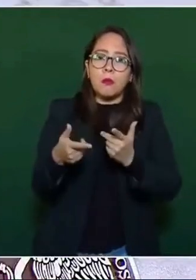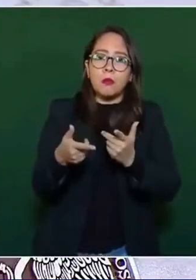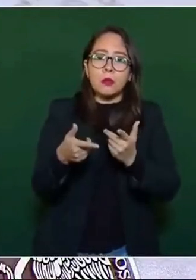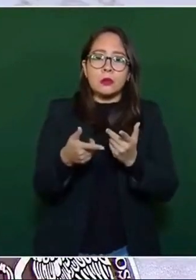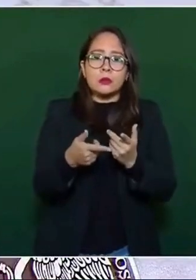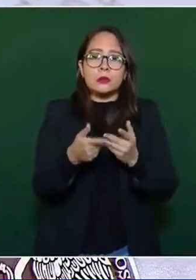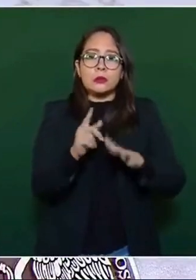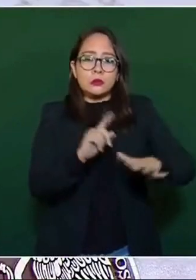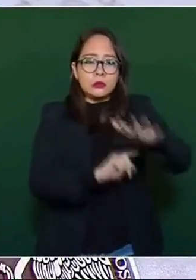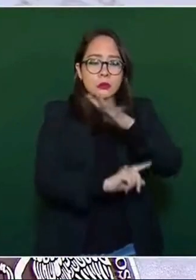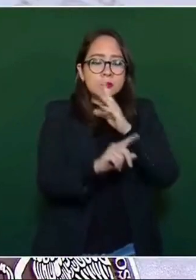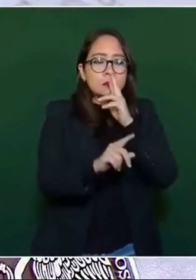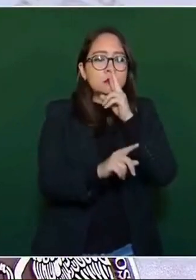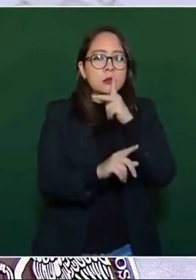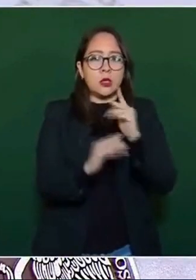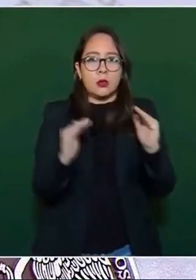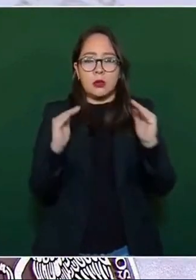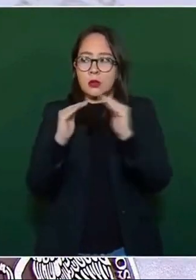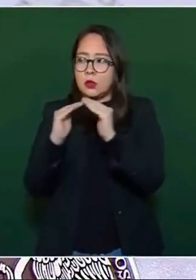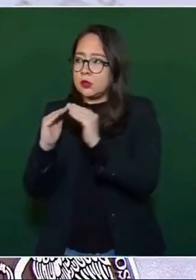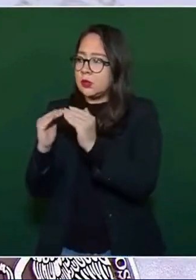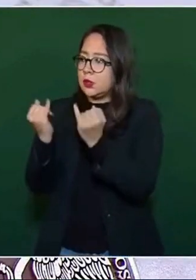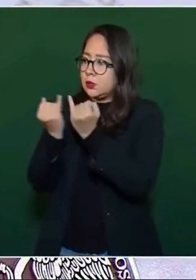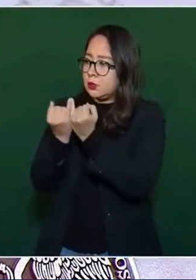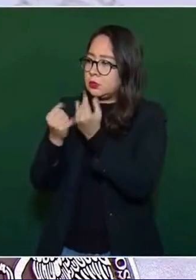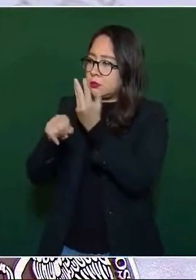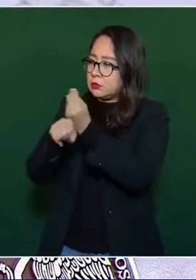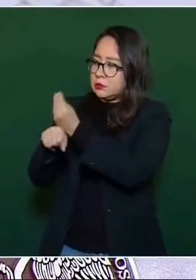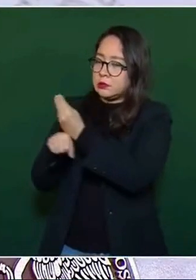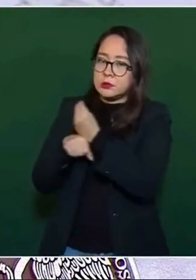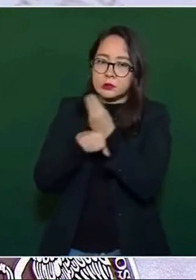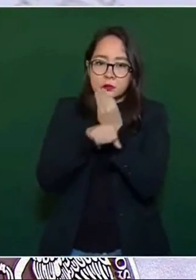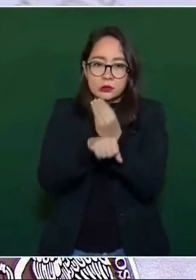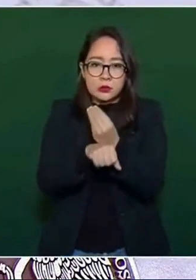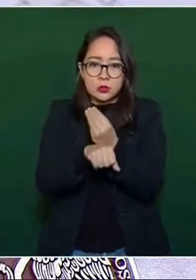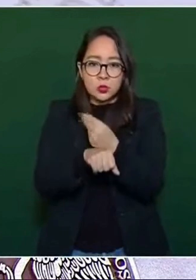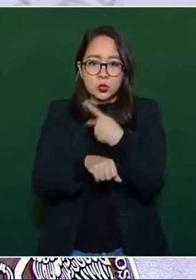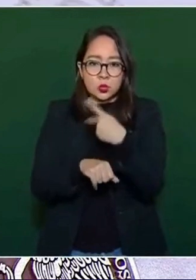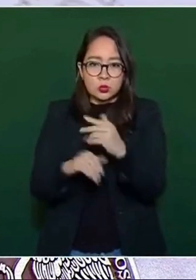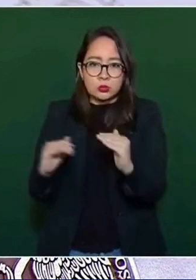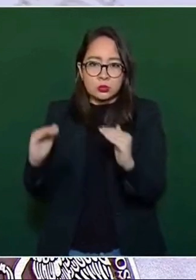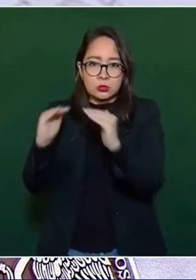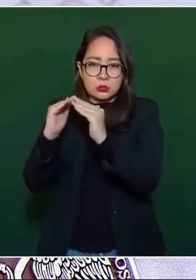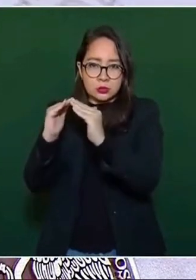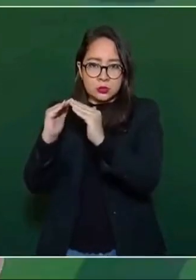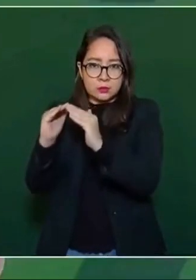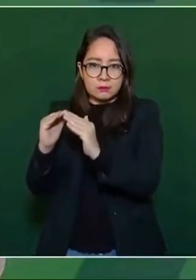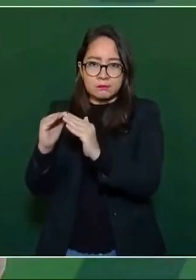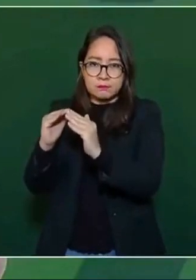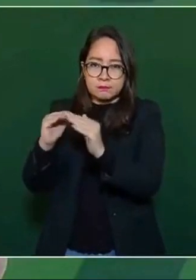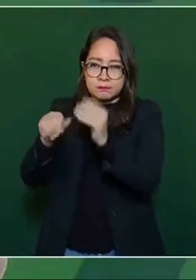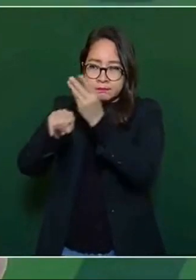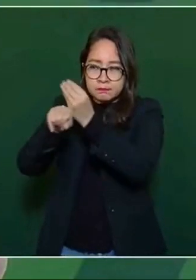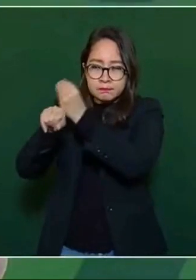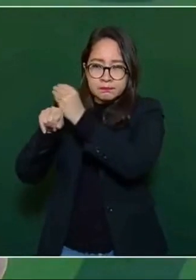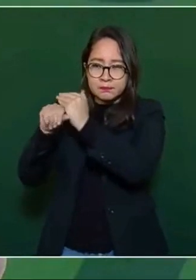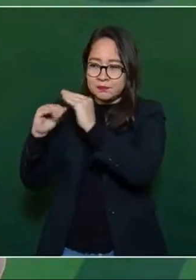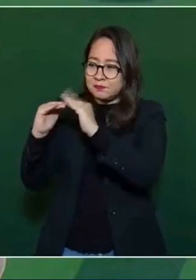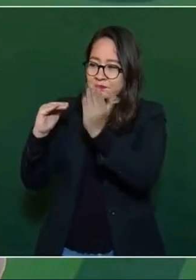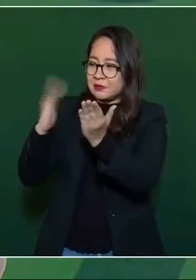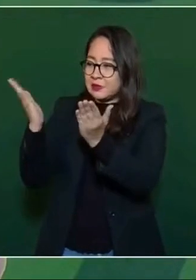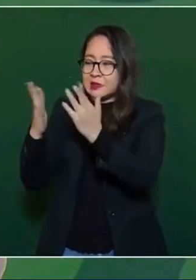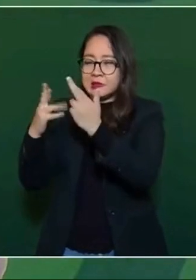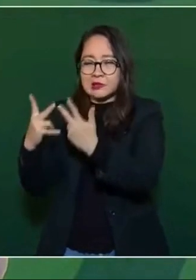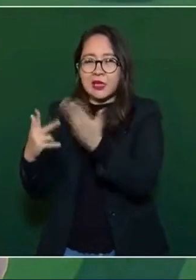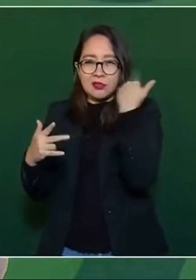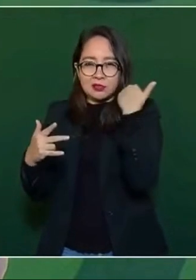en vivienda, que tengan su techo, las viviendas que